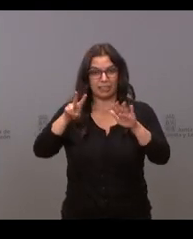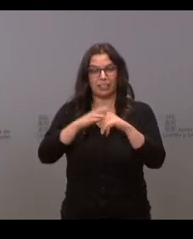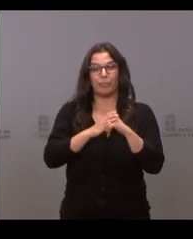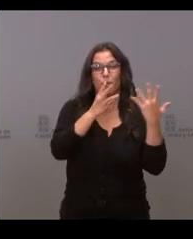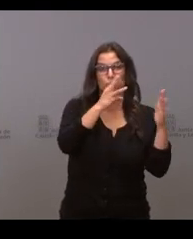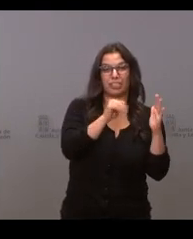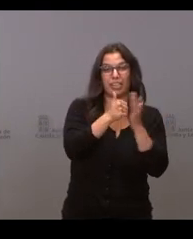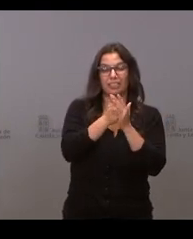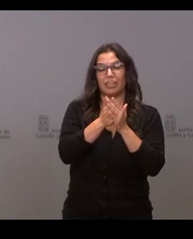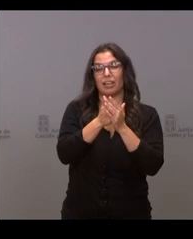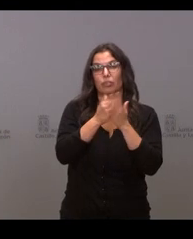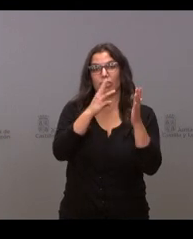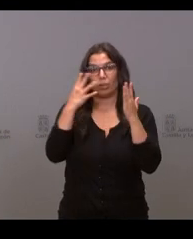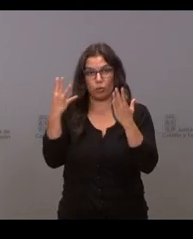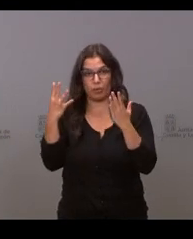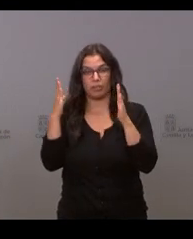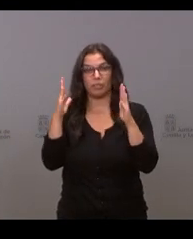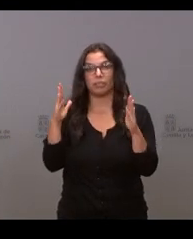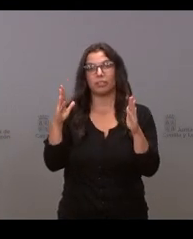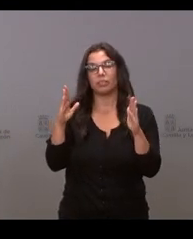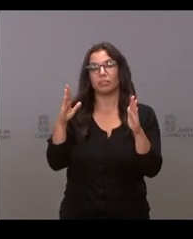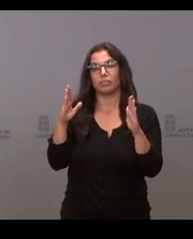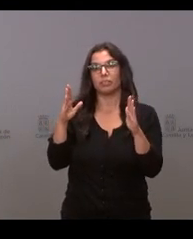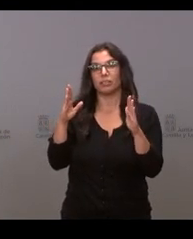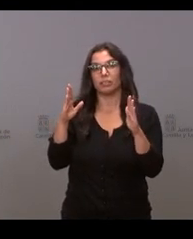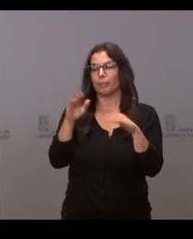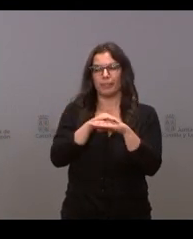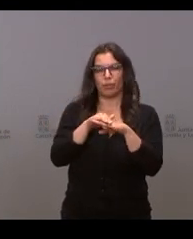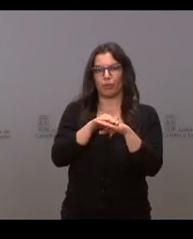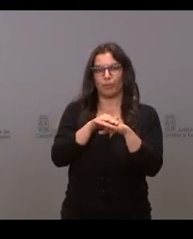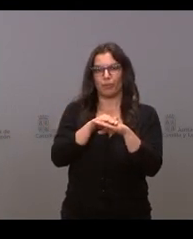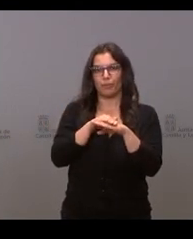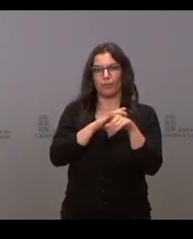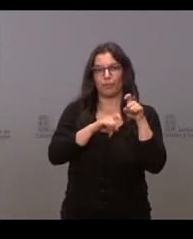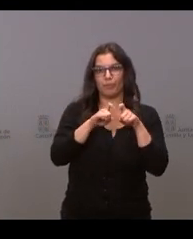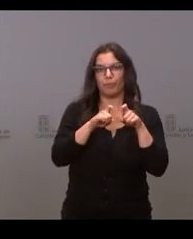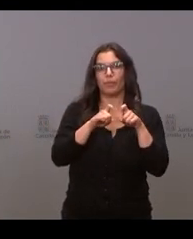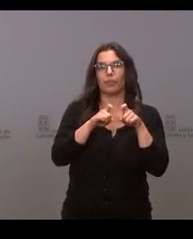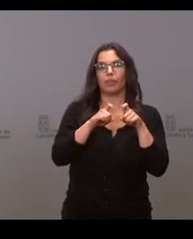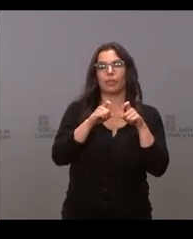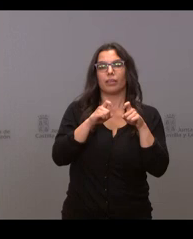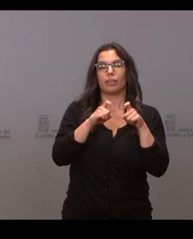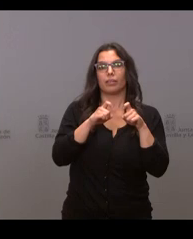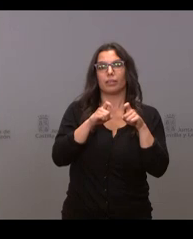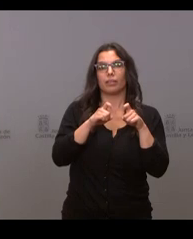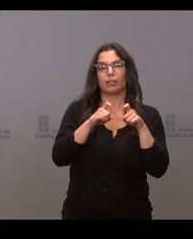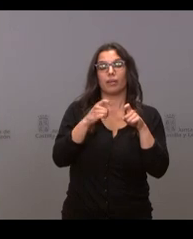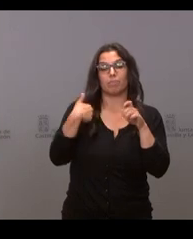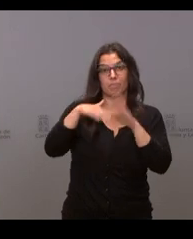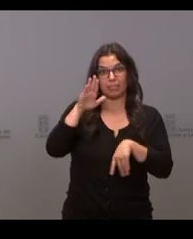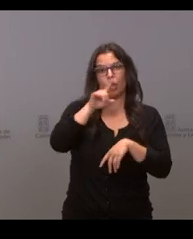80 a 89, perdón, 80 a 69, 27 y por encima 11.